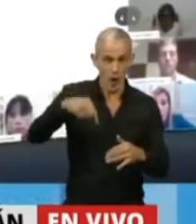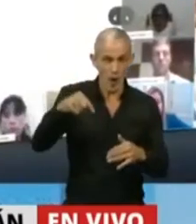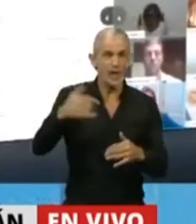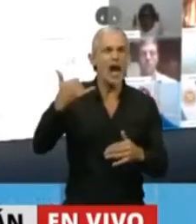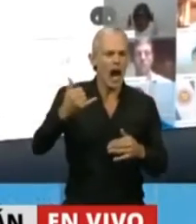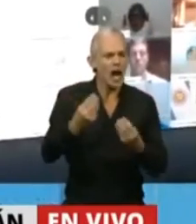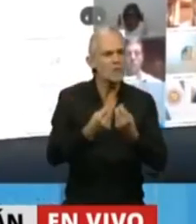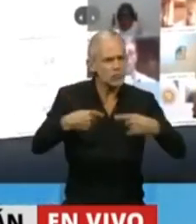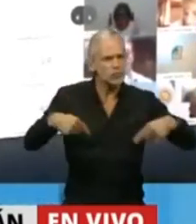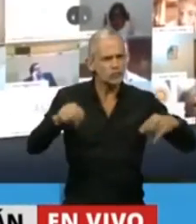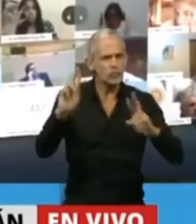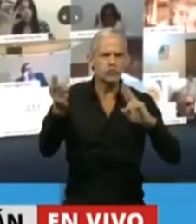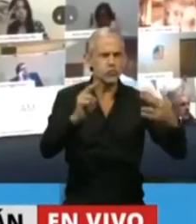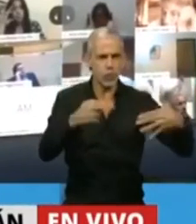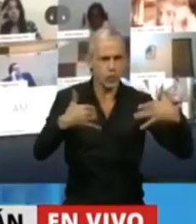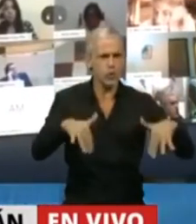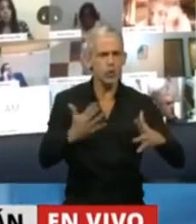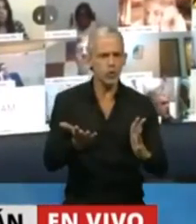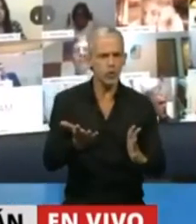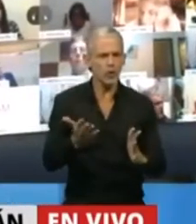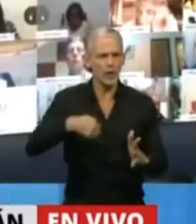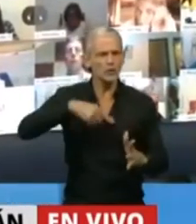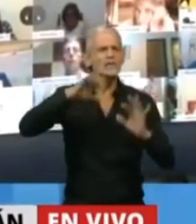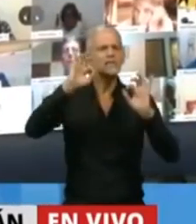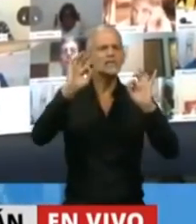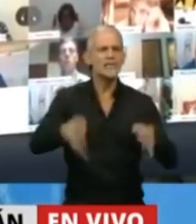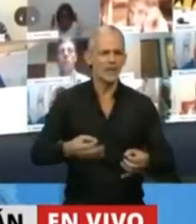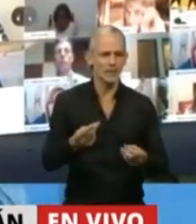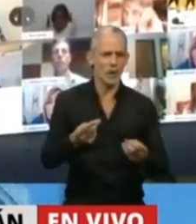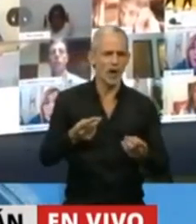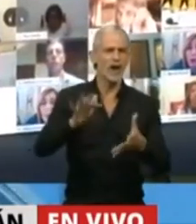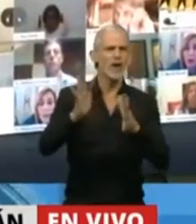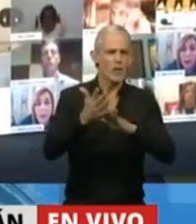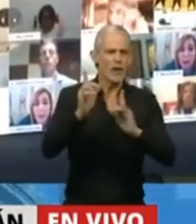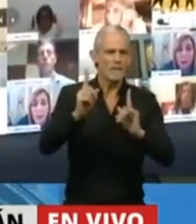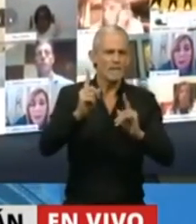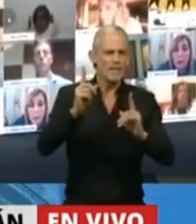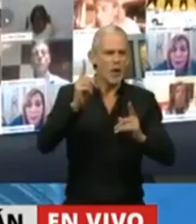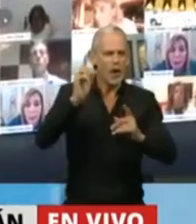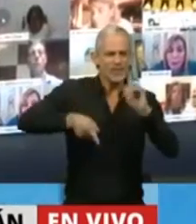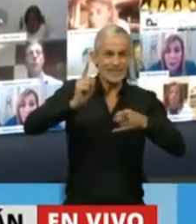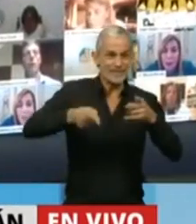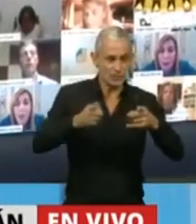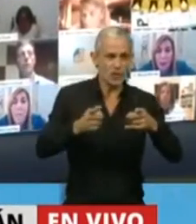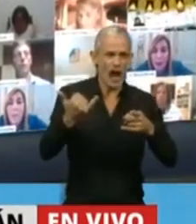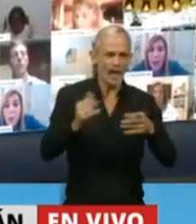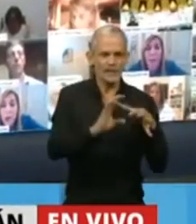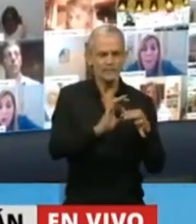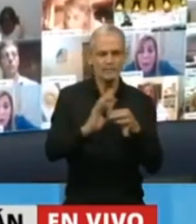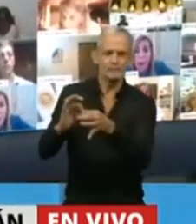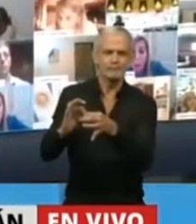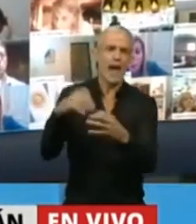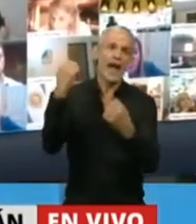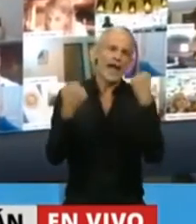pero también tenemos bien en claro que estas medidas sanitarias también conllevan consecuencias